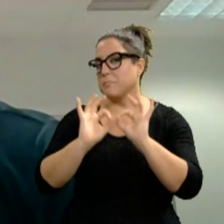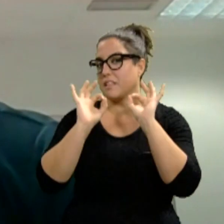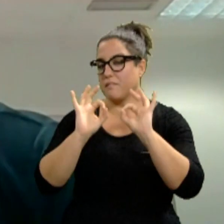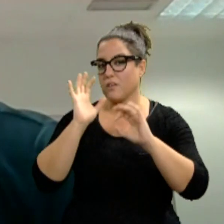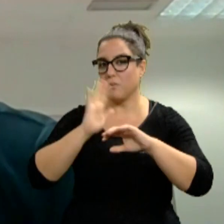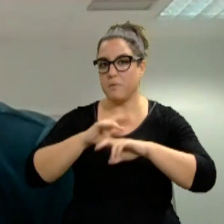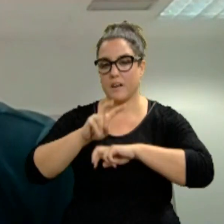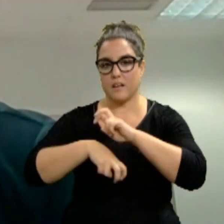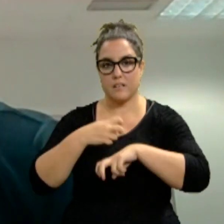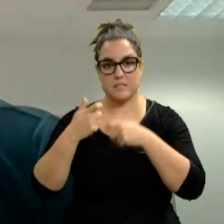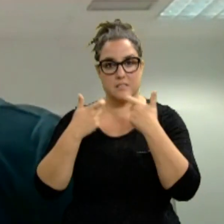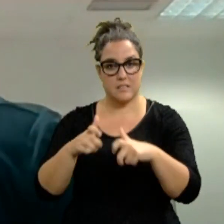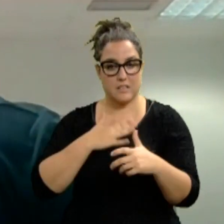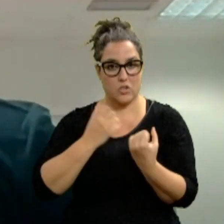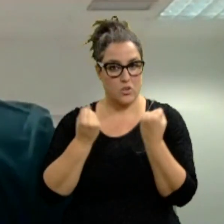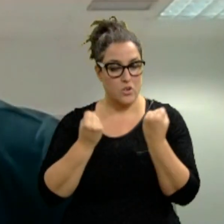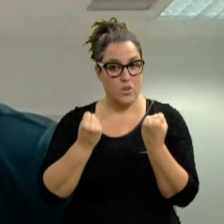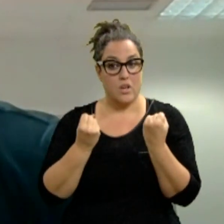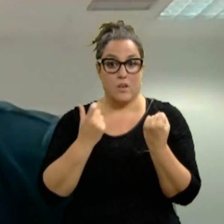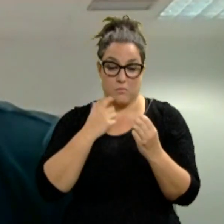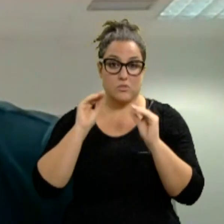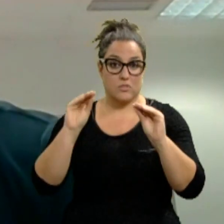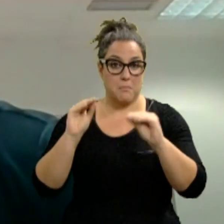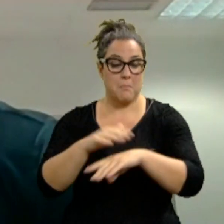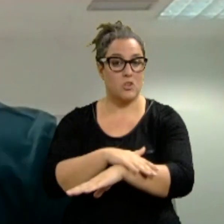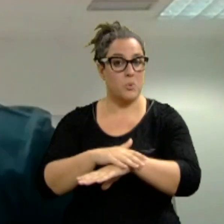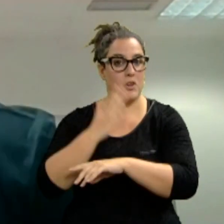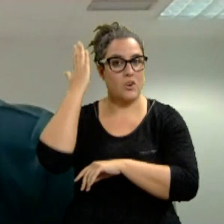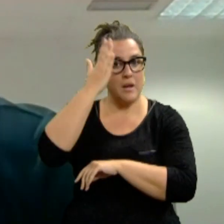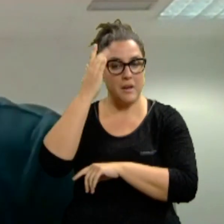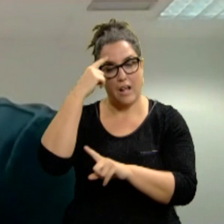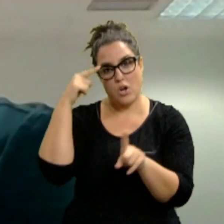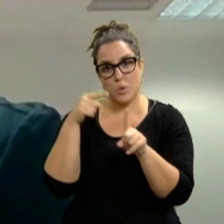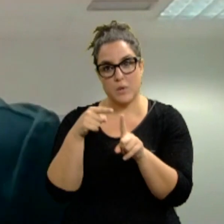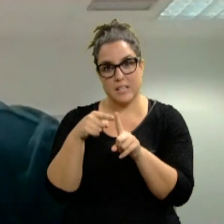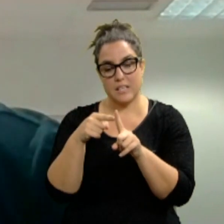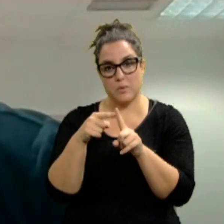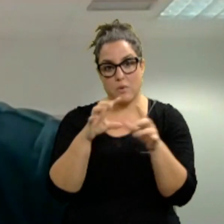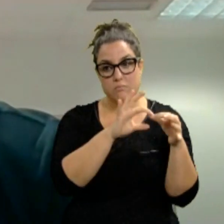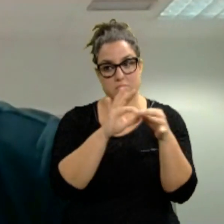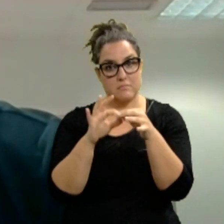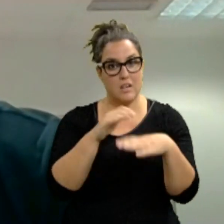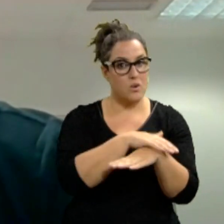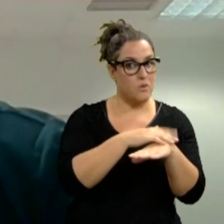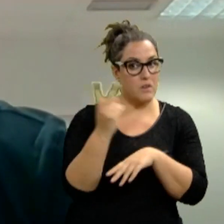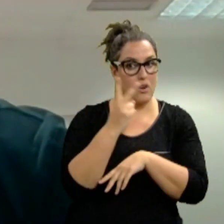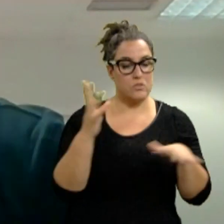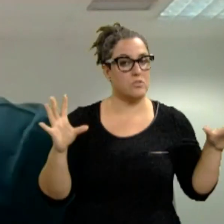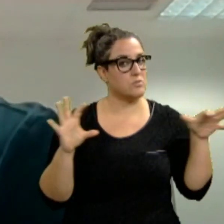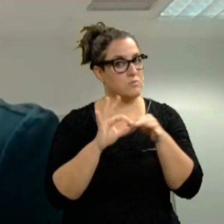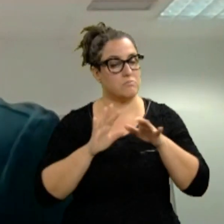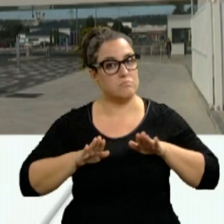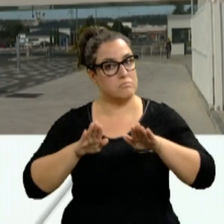la reconstrucción de nuestro sector. Y hago un llamamiento al gobierno de Navarra para que vayamos alineados en este tema